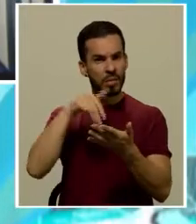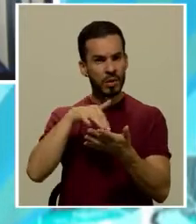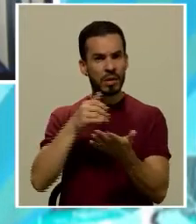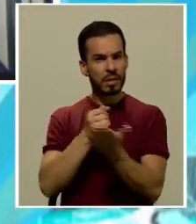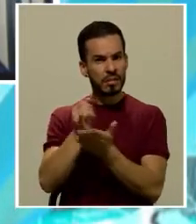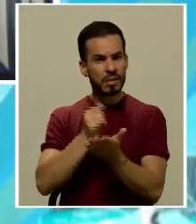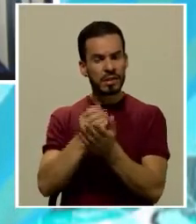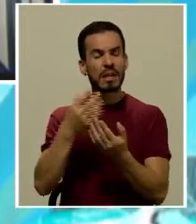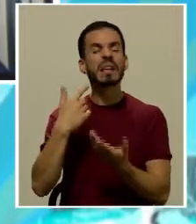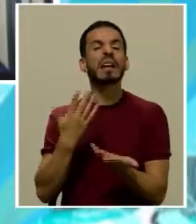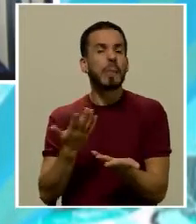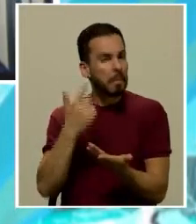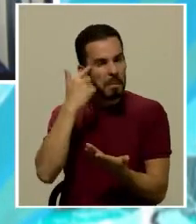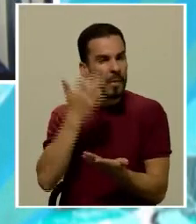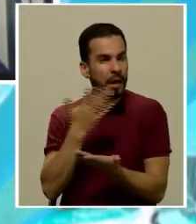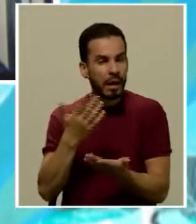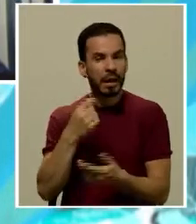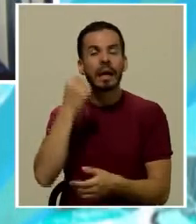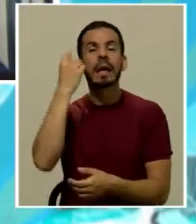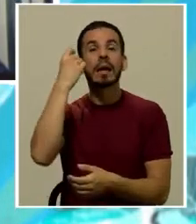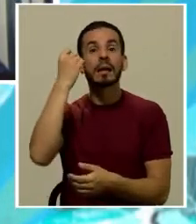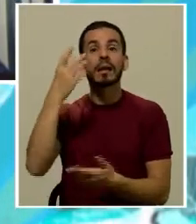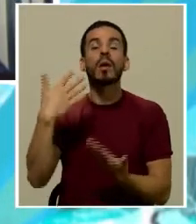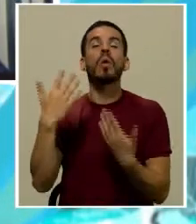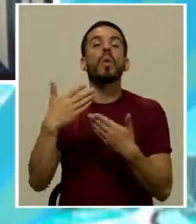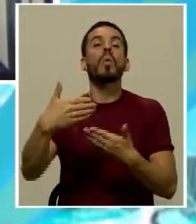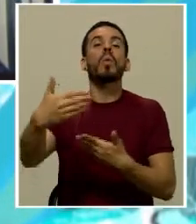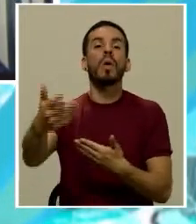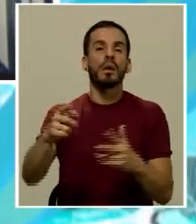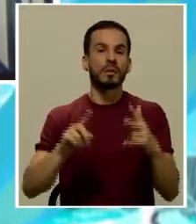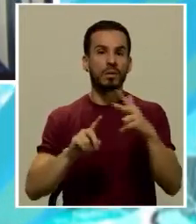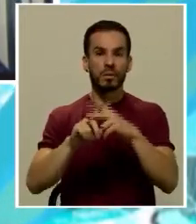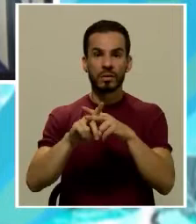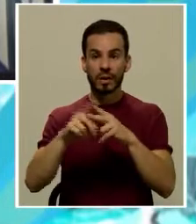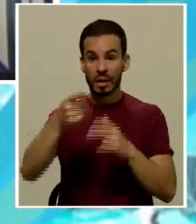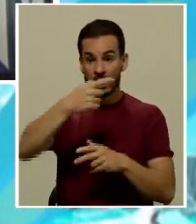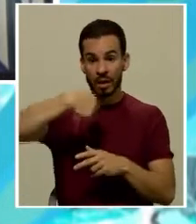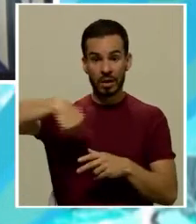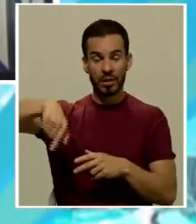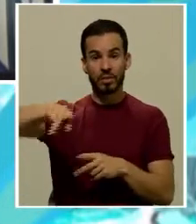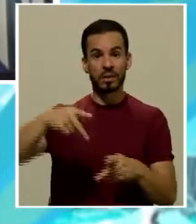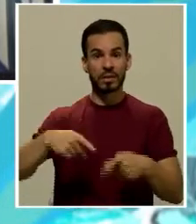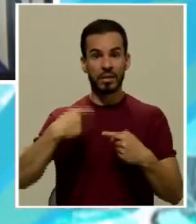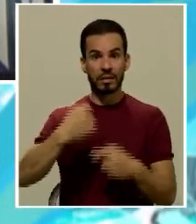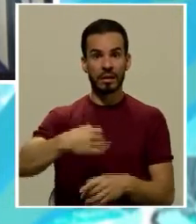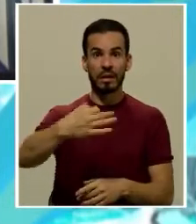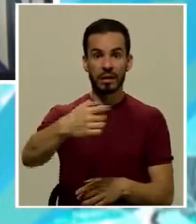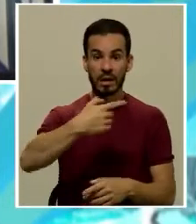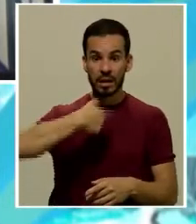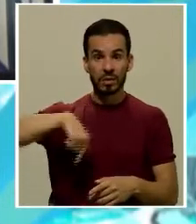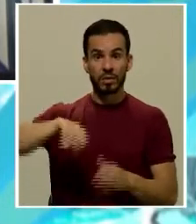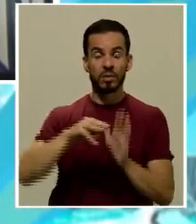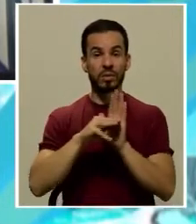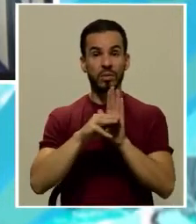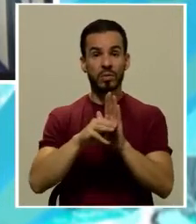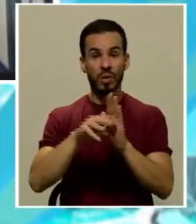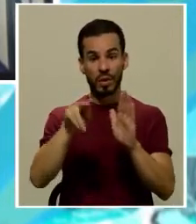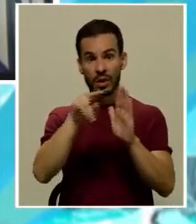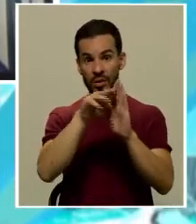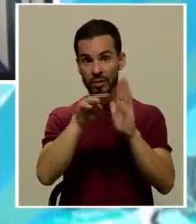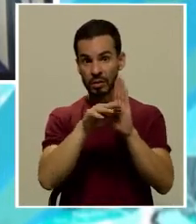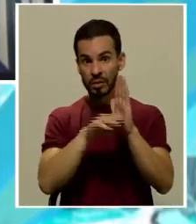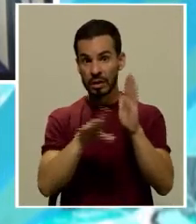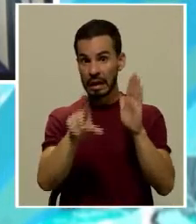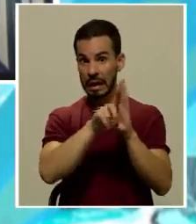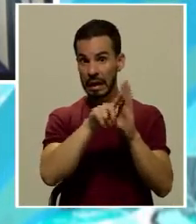justamente entender cuándo surge en nuestra vida cotidiana y en nuestros modelos normativos